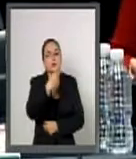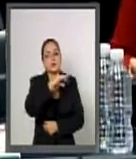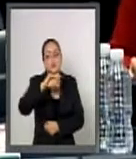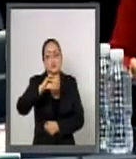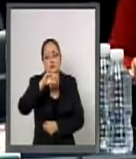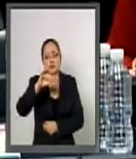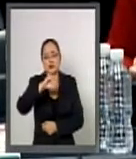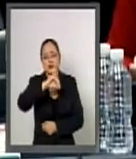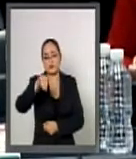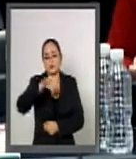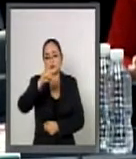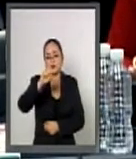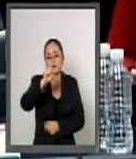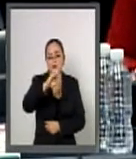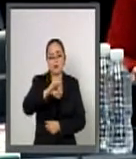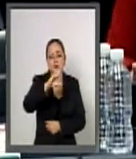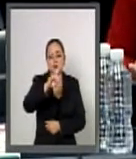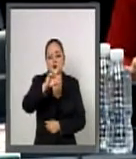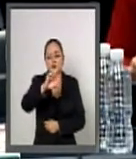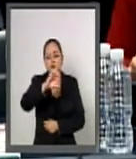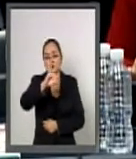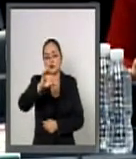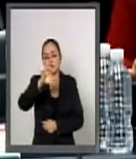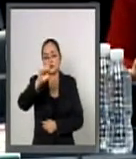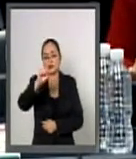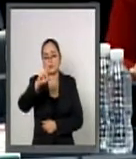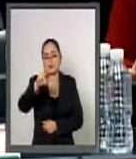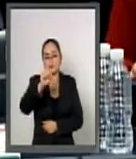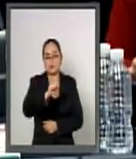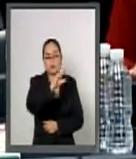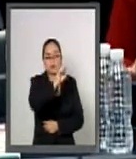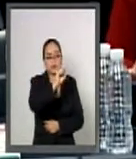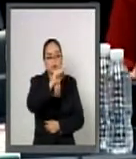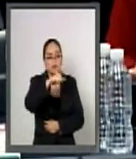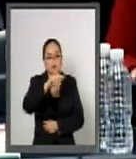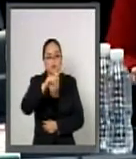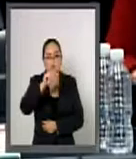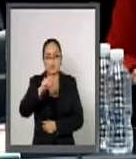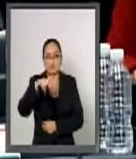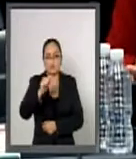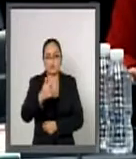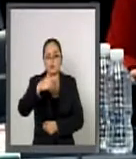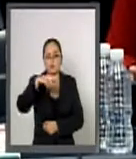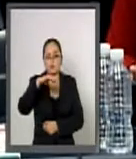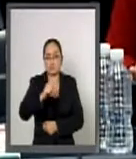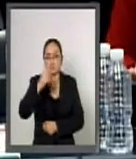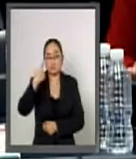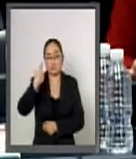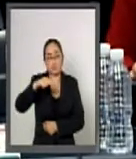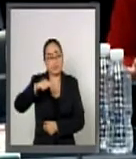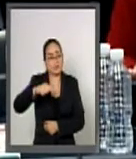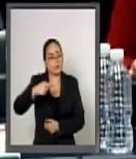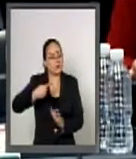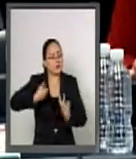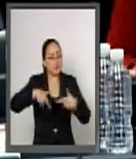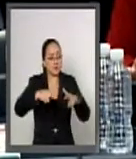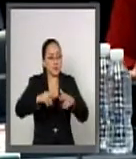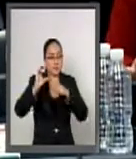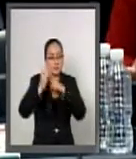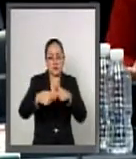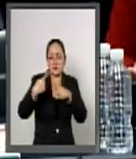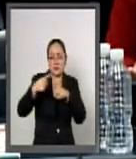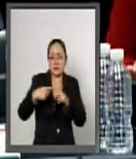Sede Jesús Santana García para presentar el dictamen a nombre de las comisiones en